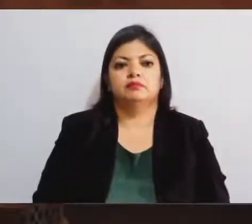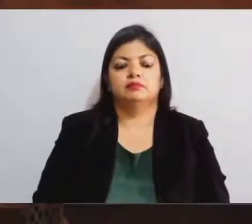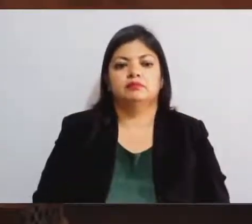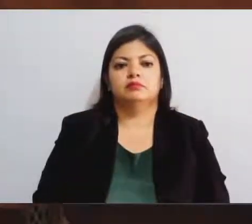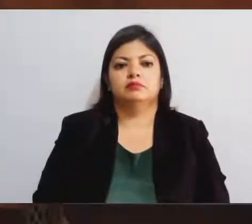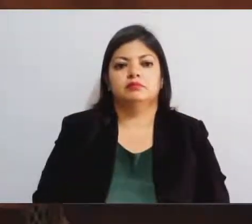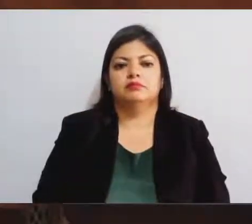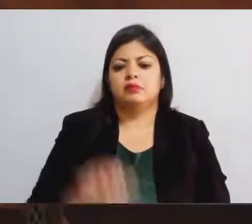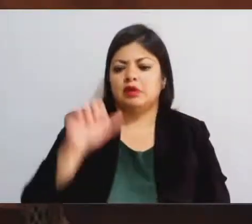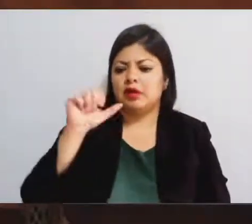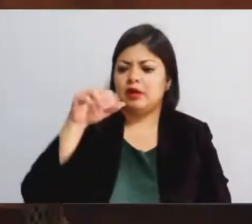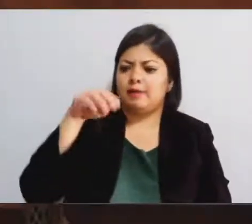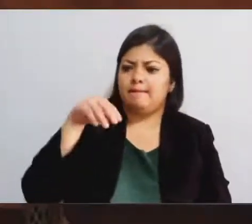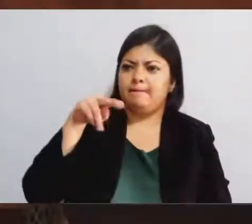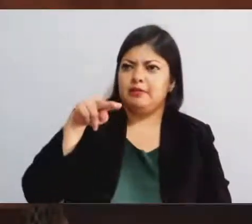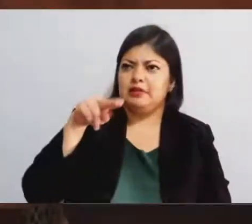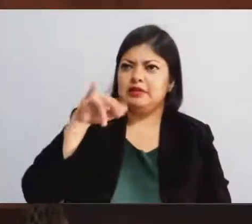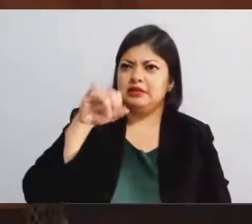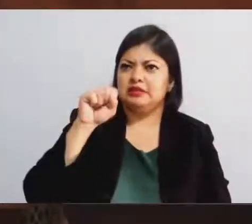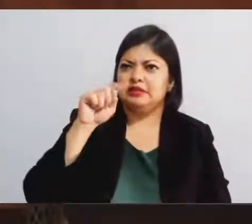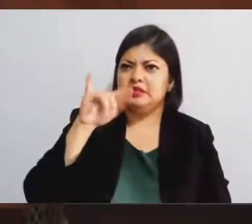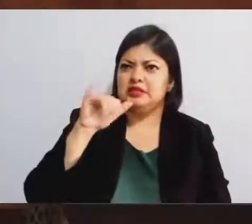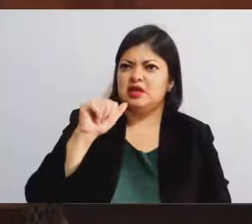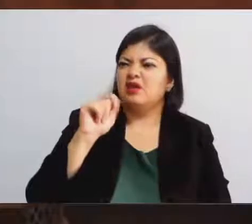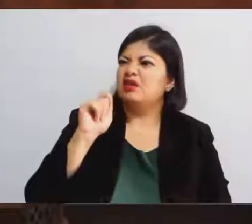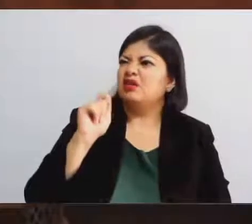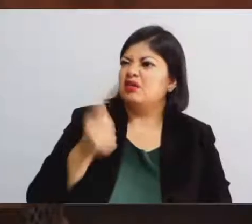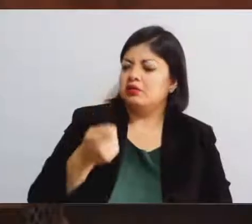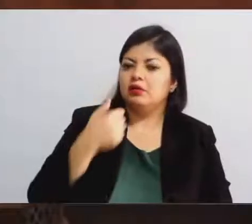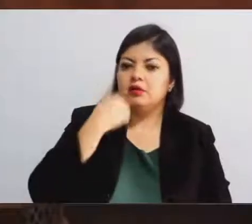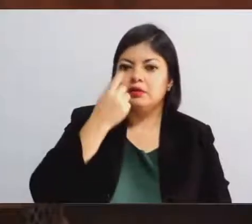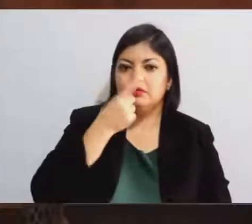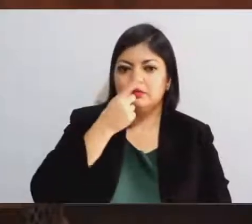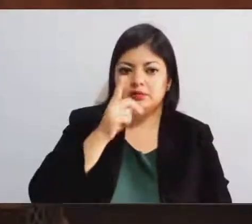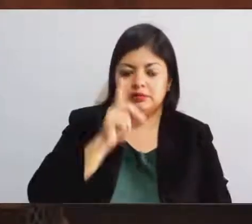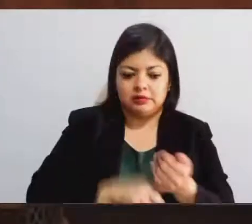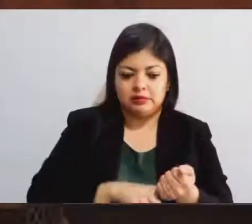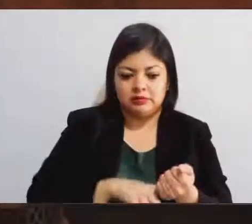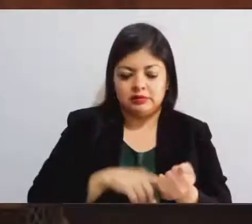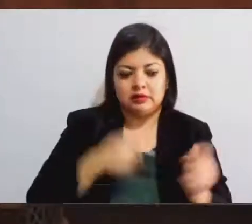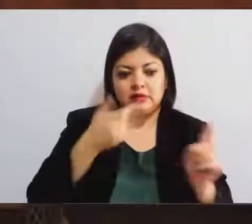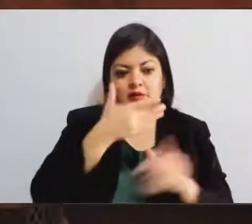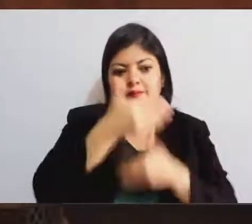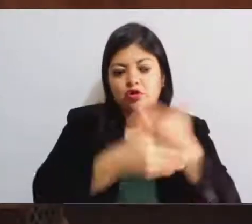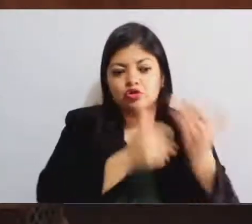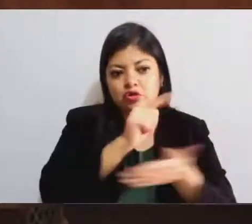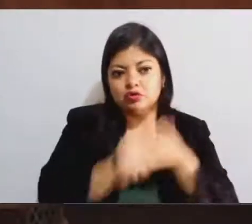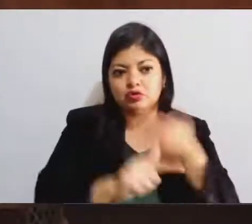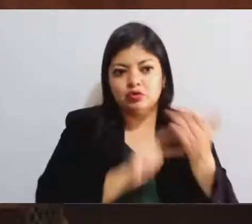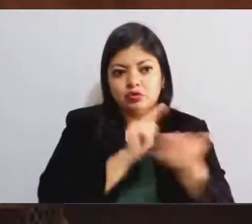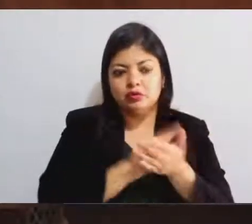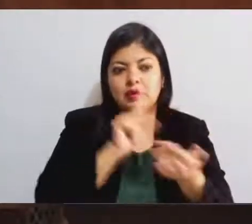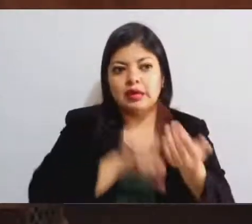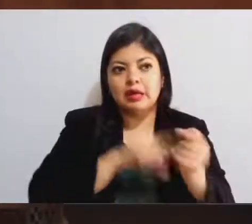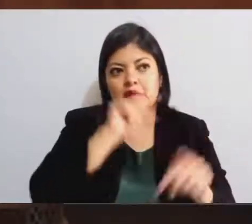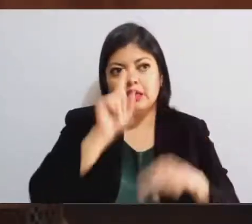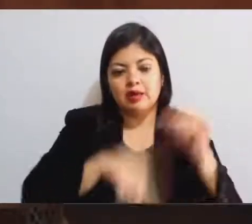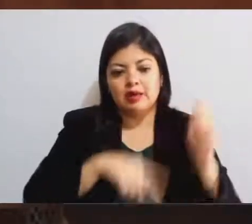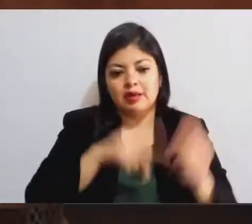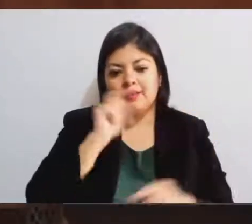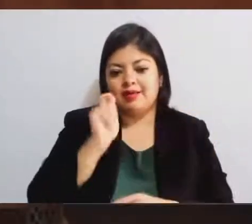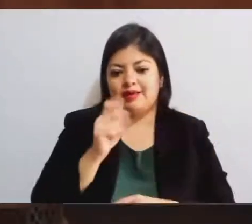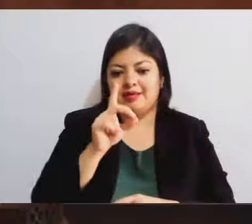el proceso legal mediante el cual se pueden eximir y olvidar determinados delitos. Se trata de un